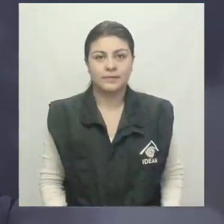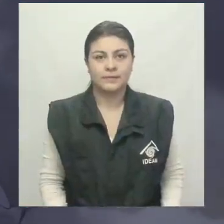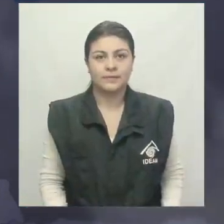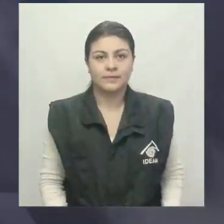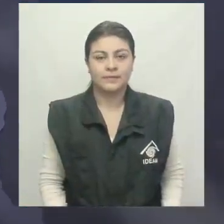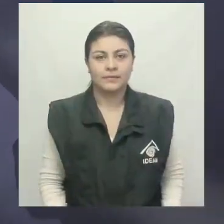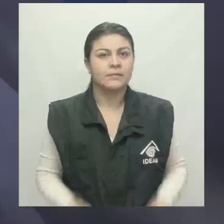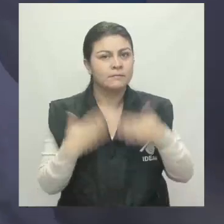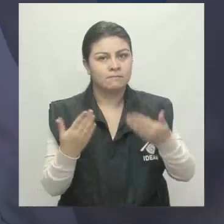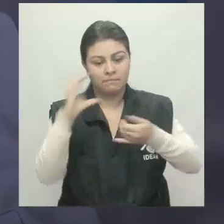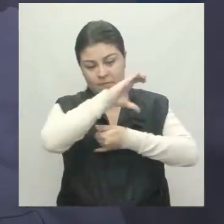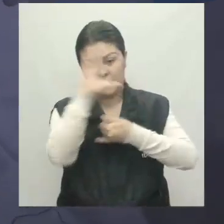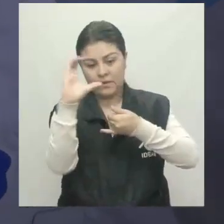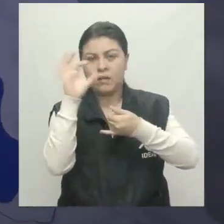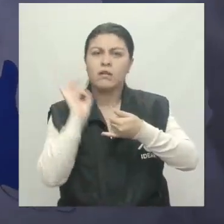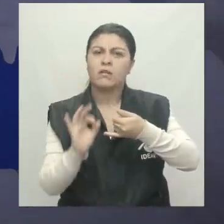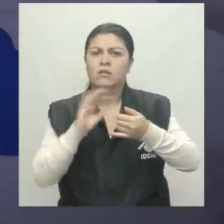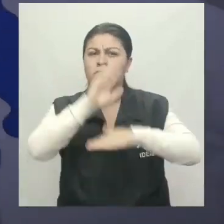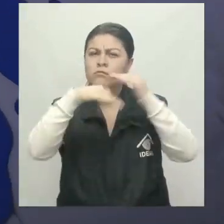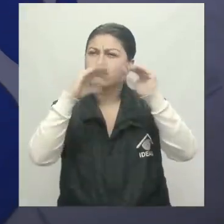El Caribe colombiano se estima con